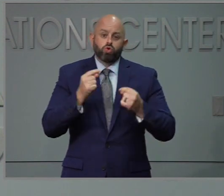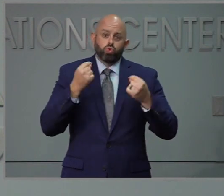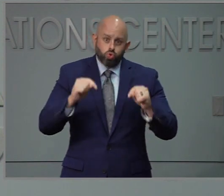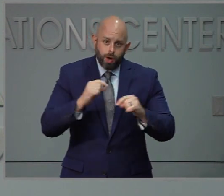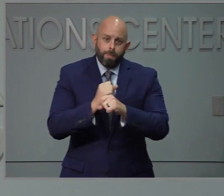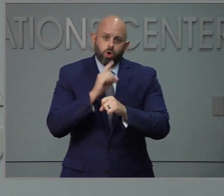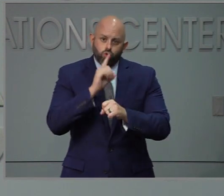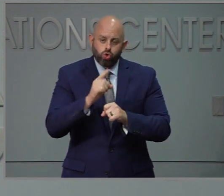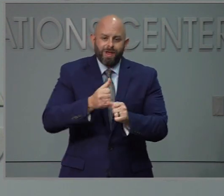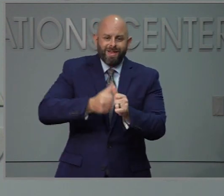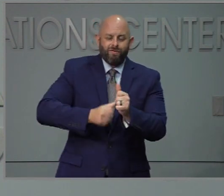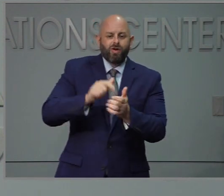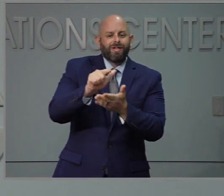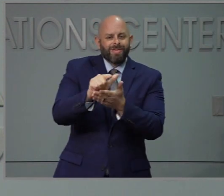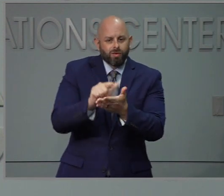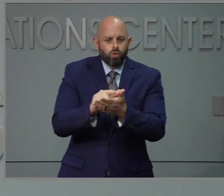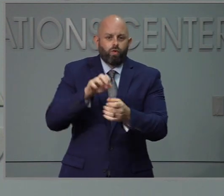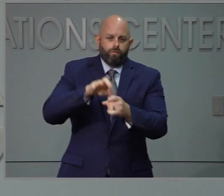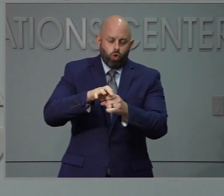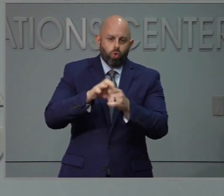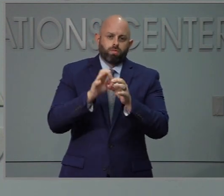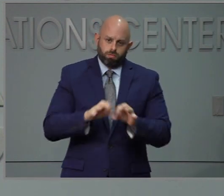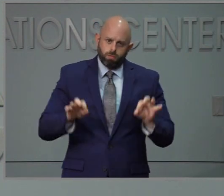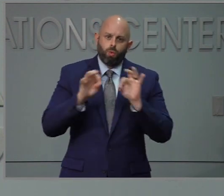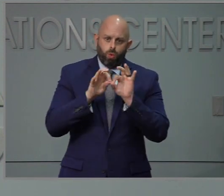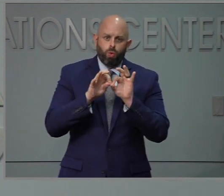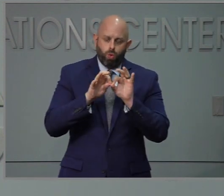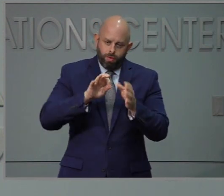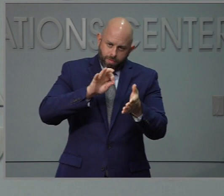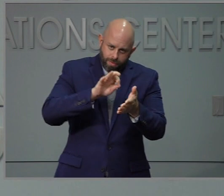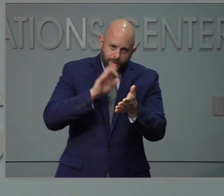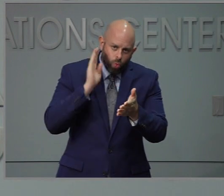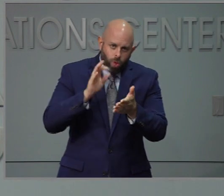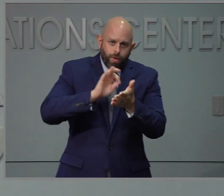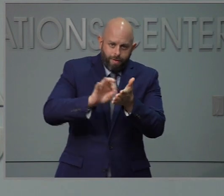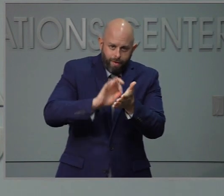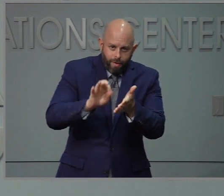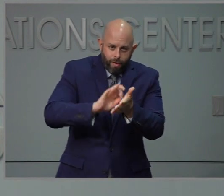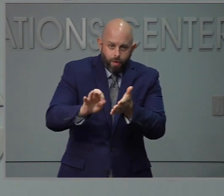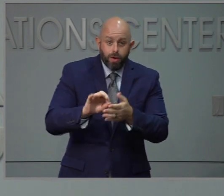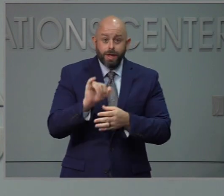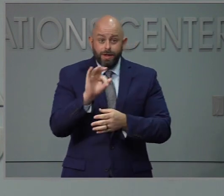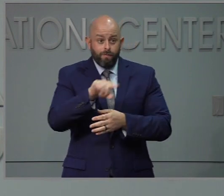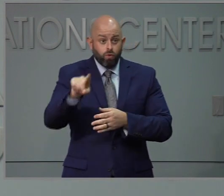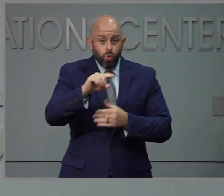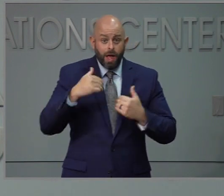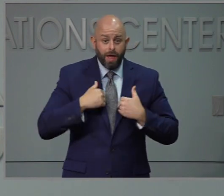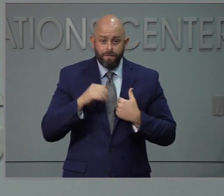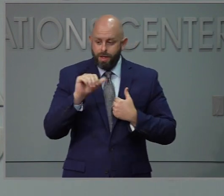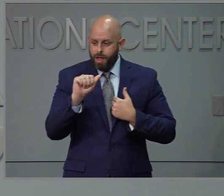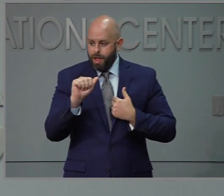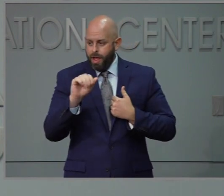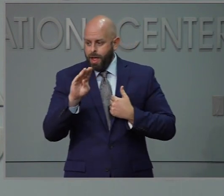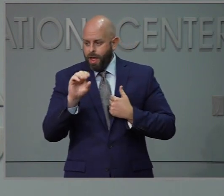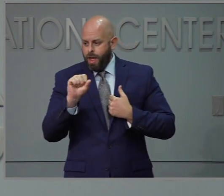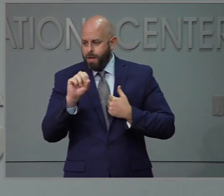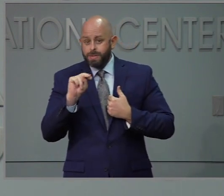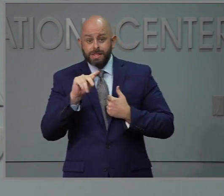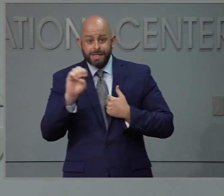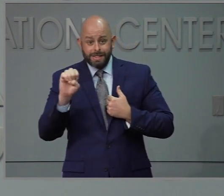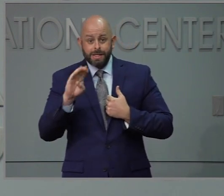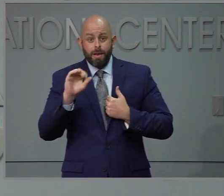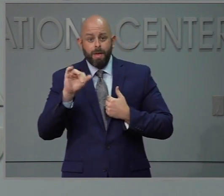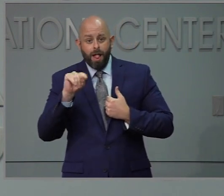legal cuenten. Creo que este proceso de votar en ausencia requiere de un testigo de una firma en